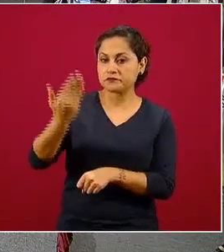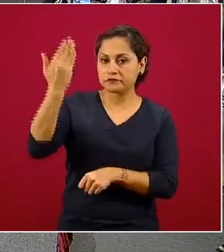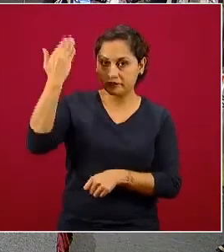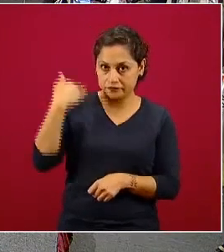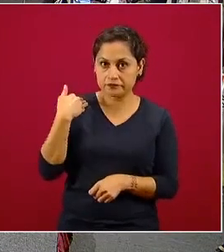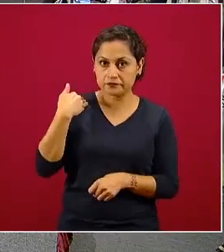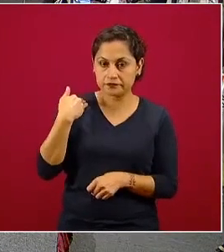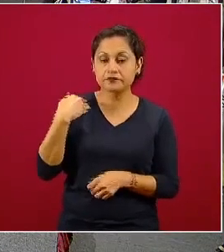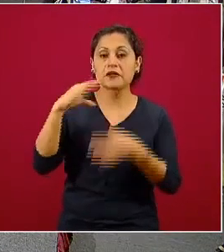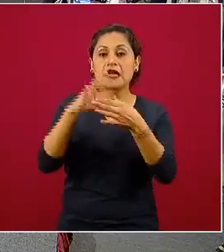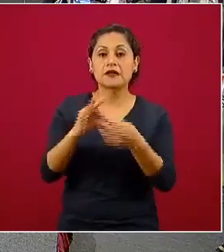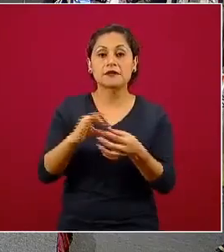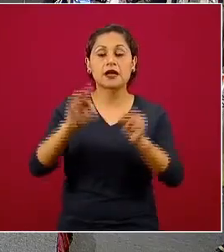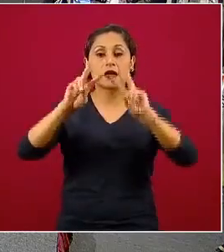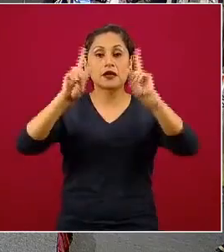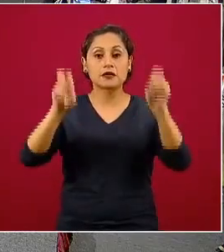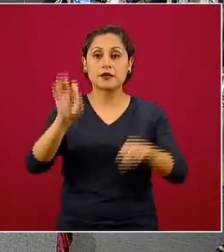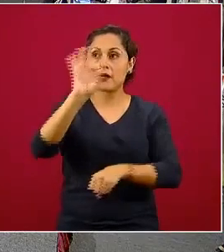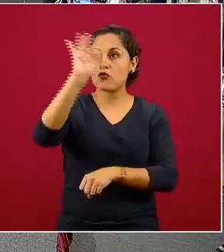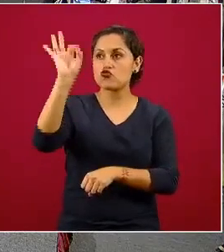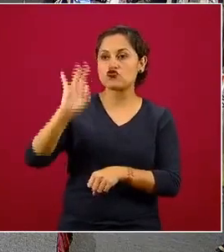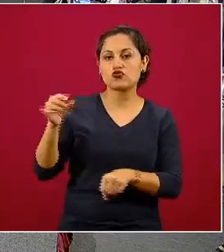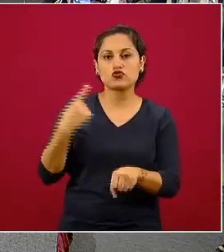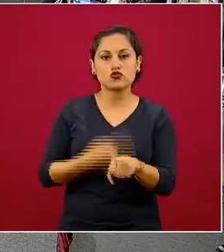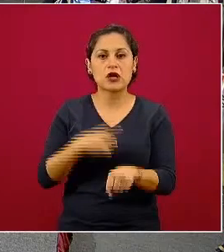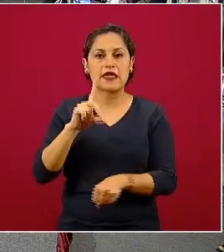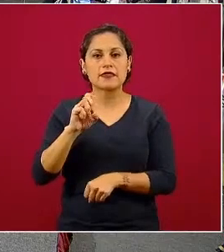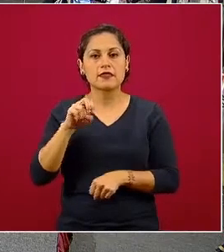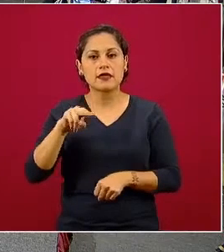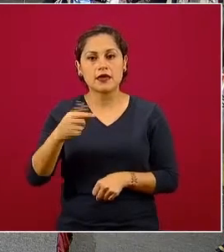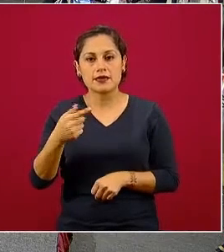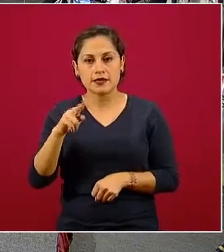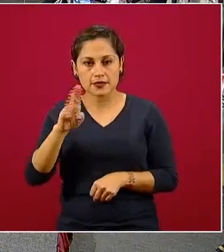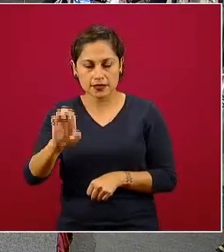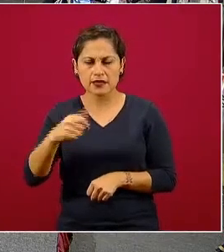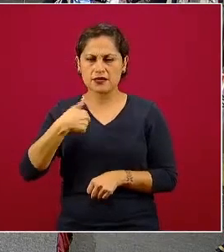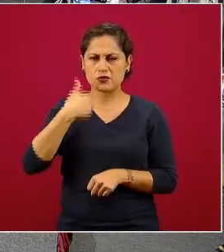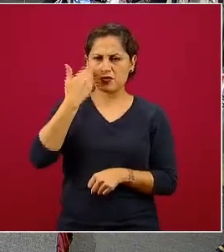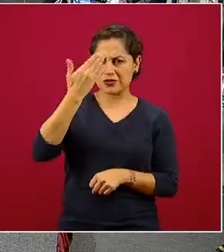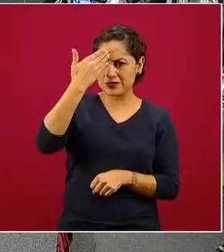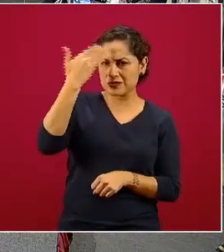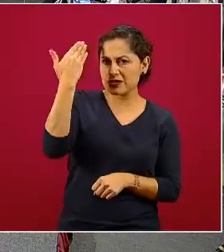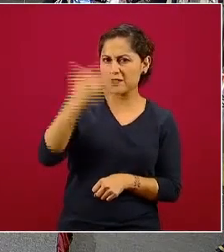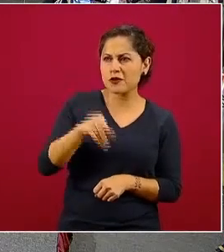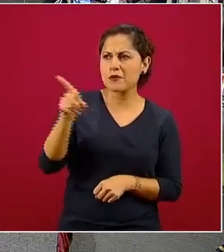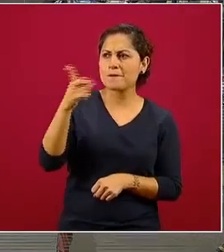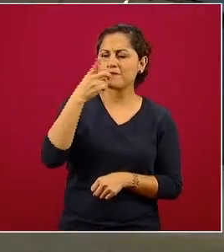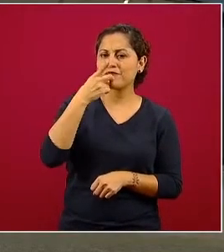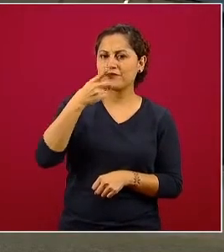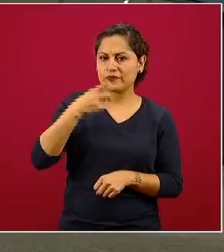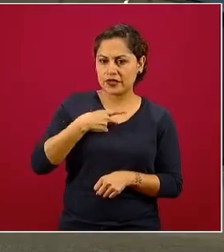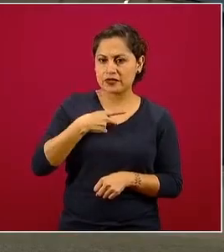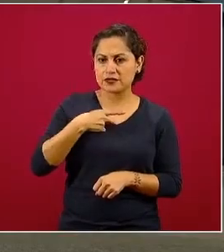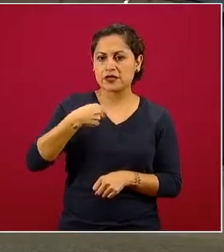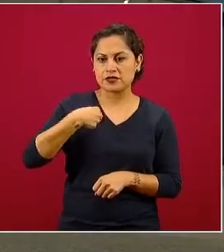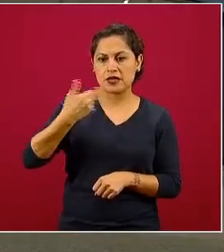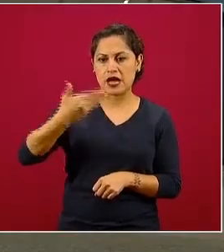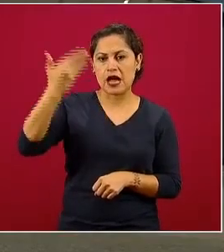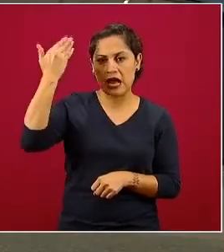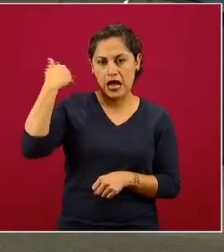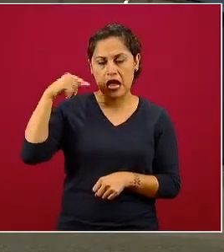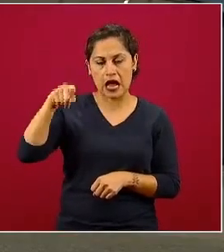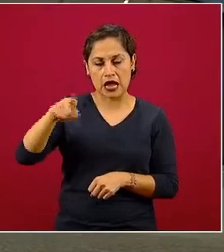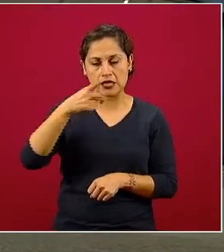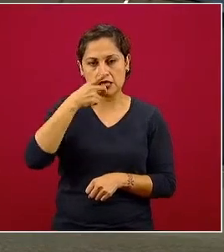hablando del dengue, yo quiero saber si en esto que comenta que van a estar, que también ya lo había dicho de la